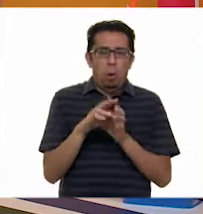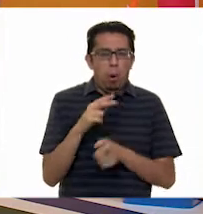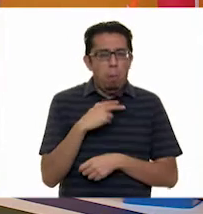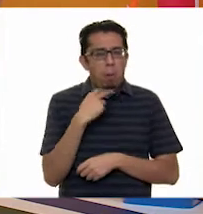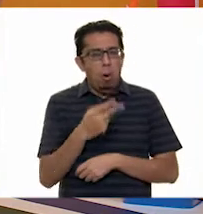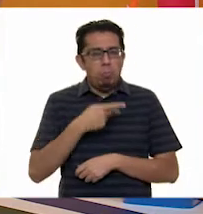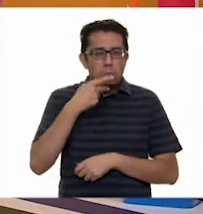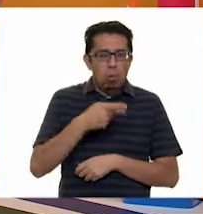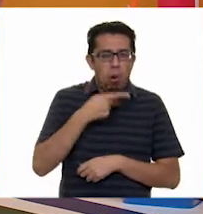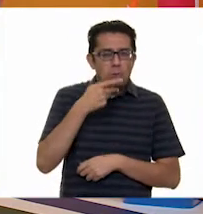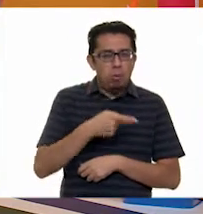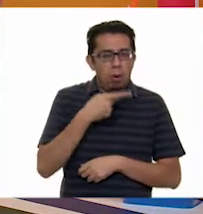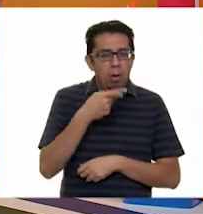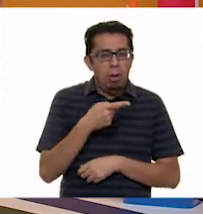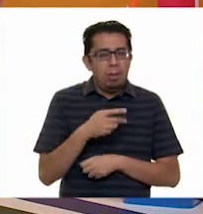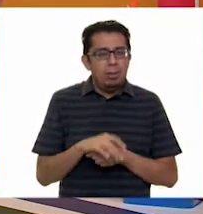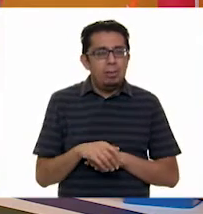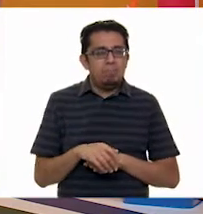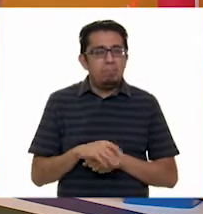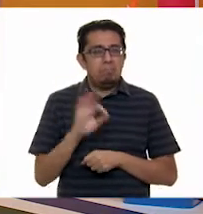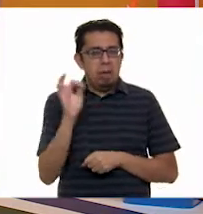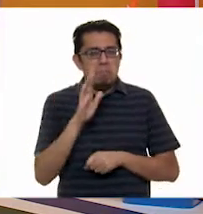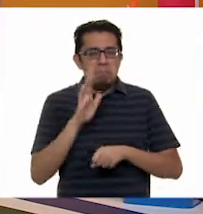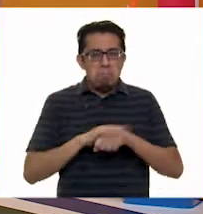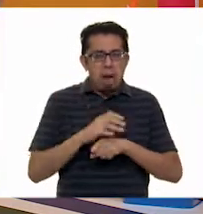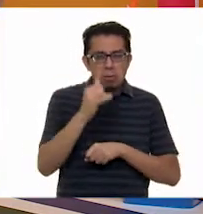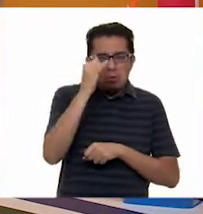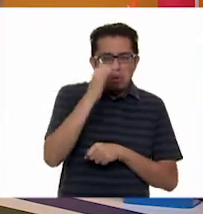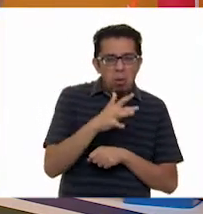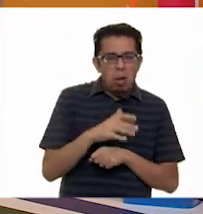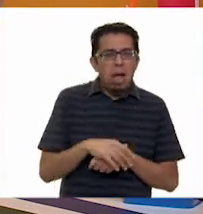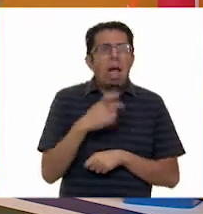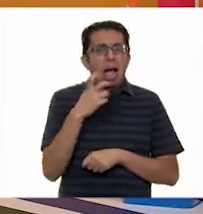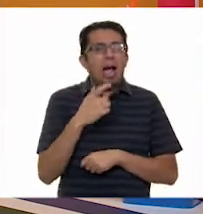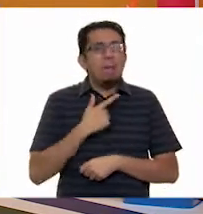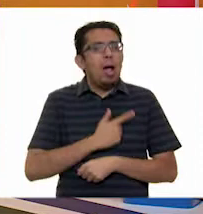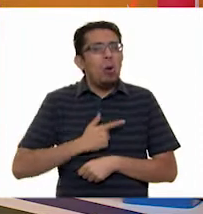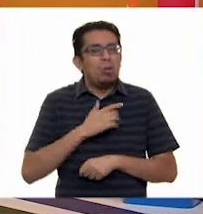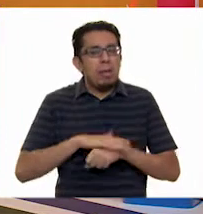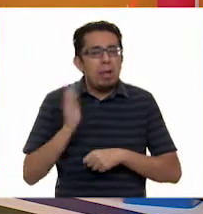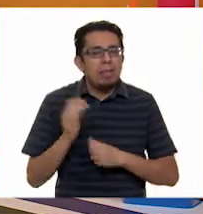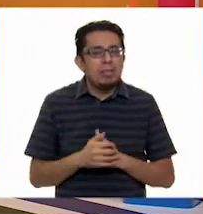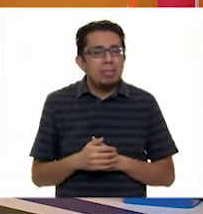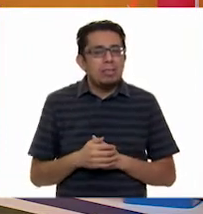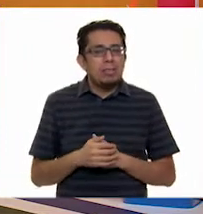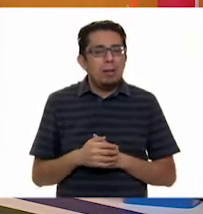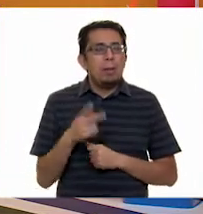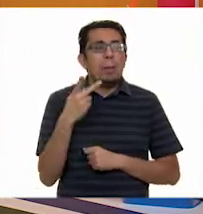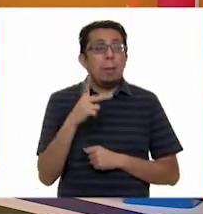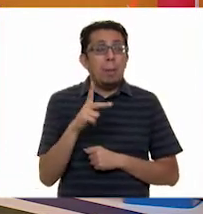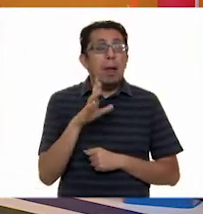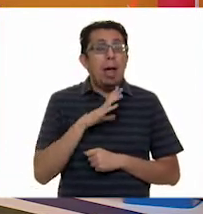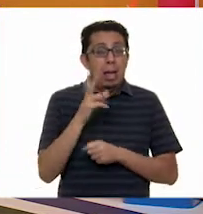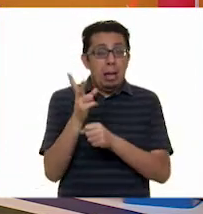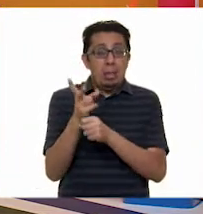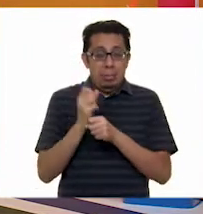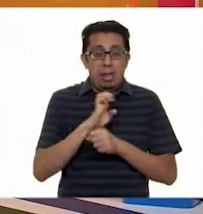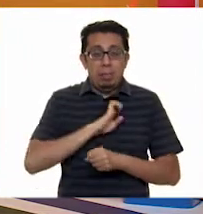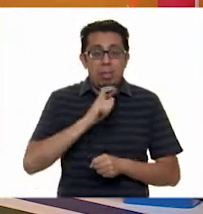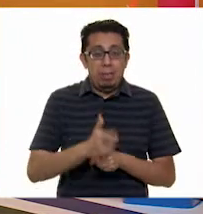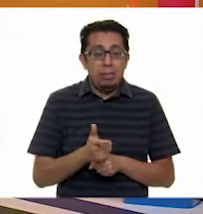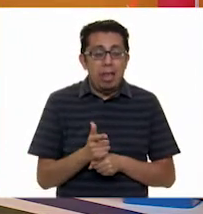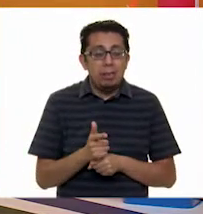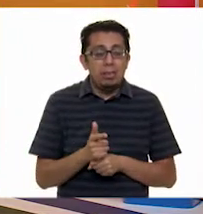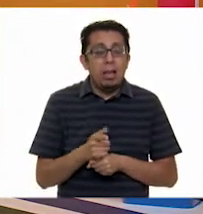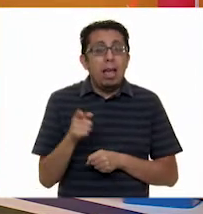voz y... ¡Oh! ¡Que sea más robo! Yo creo que esa voz me gusta. Pero tenemos a unos invitados especiales